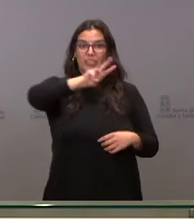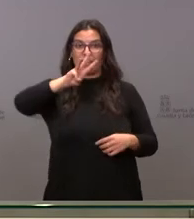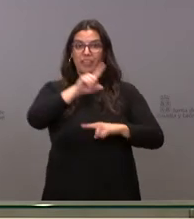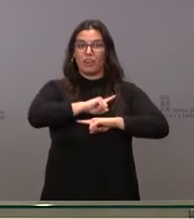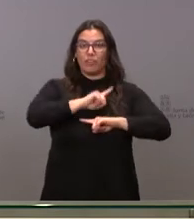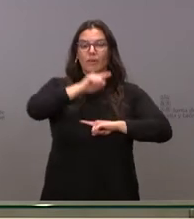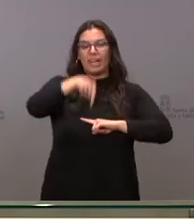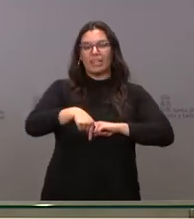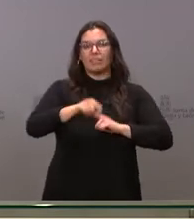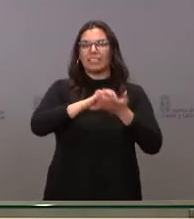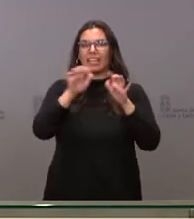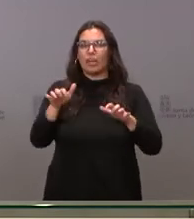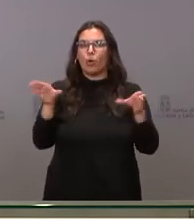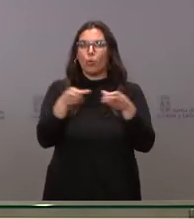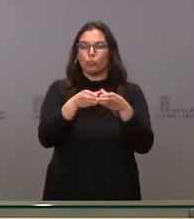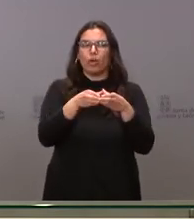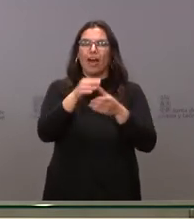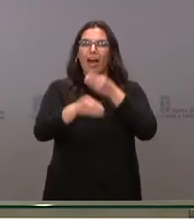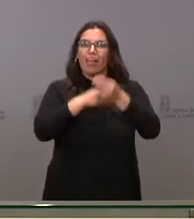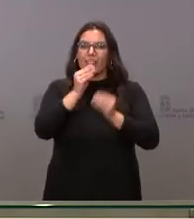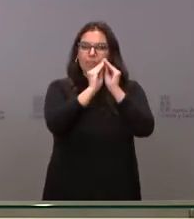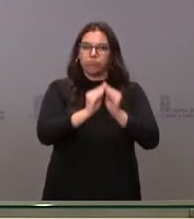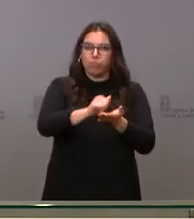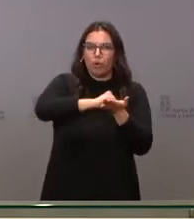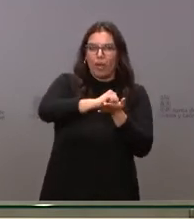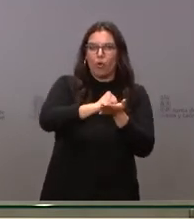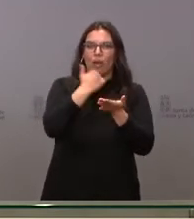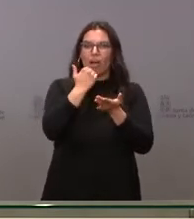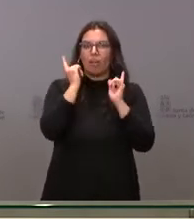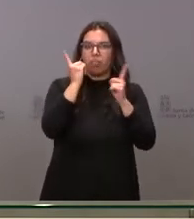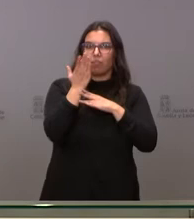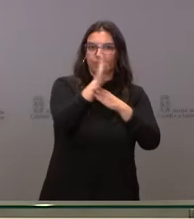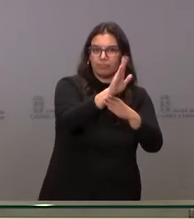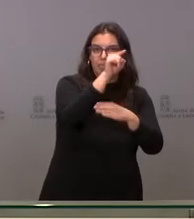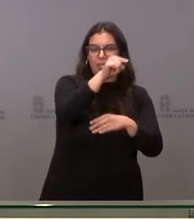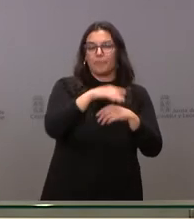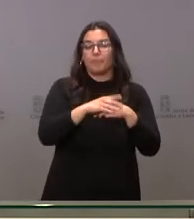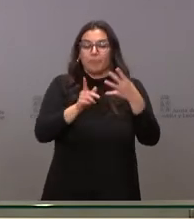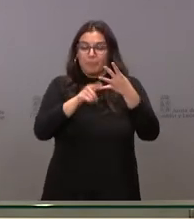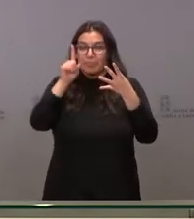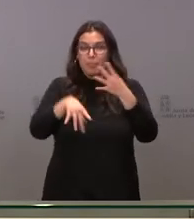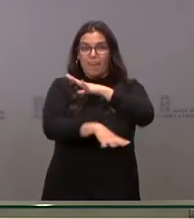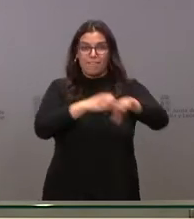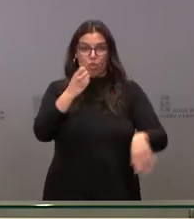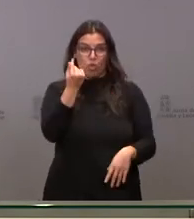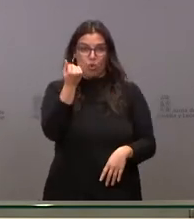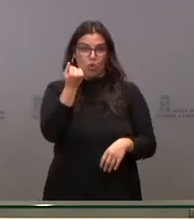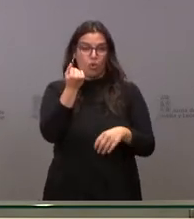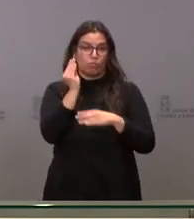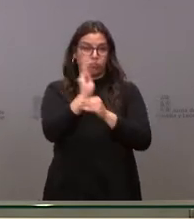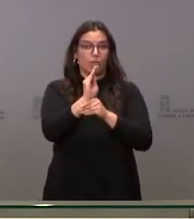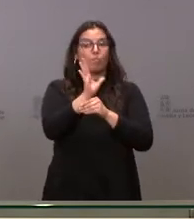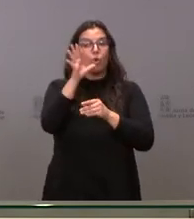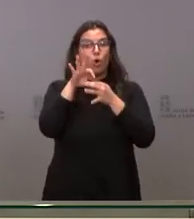tipo borrador o documento preparatorio para este encuentro. Y sobre el fondo COVID del Gobierno, al parecer se mantiene